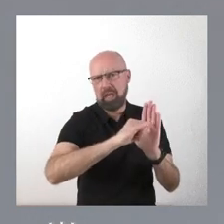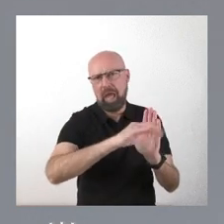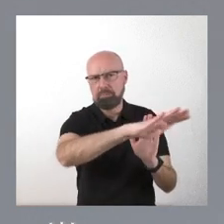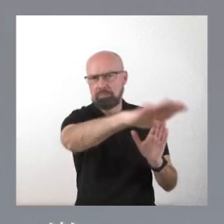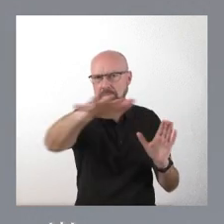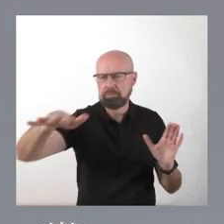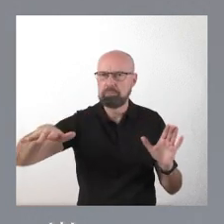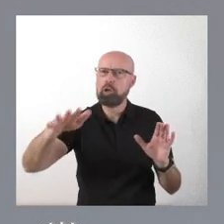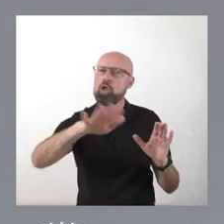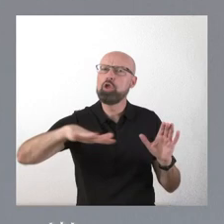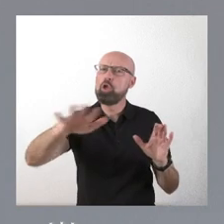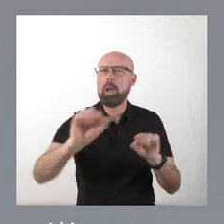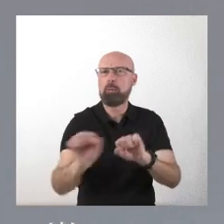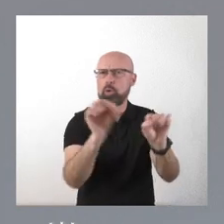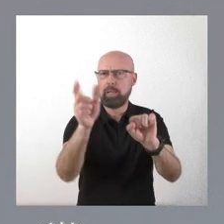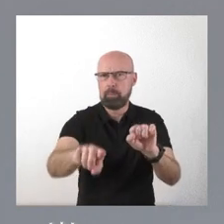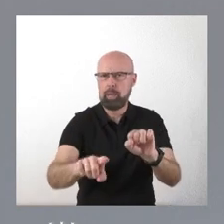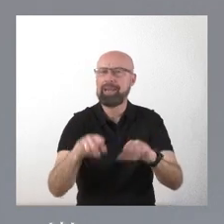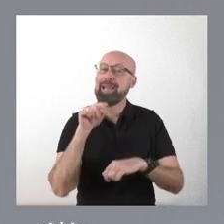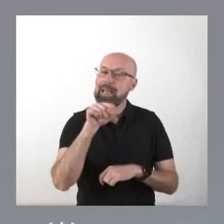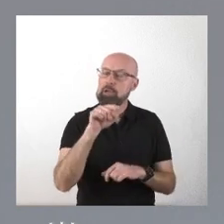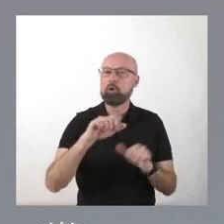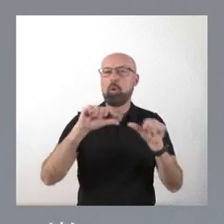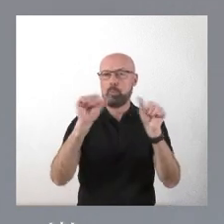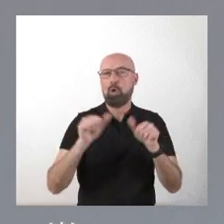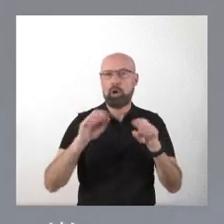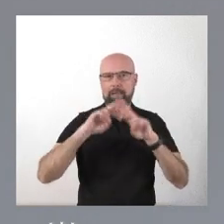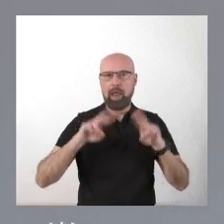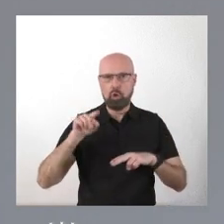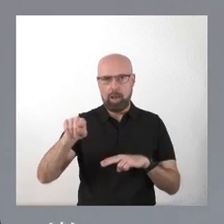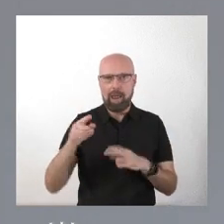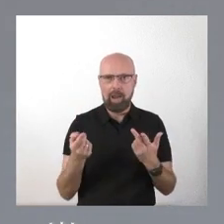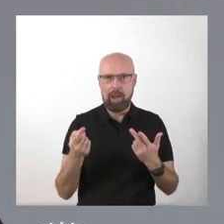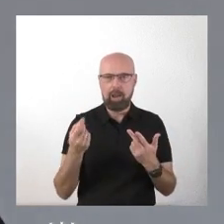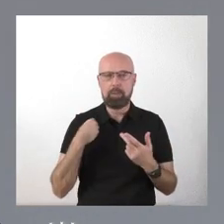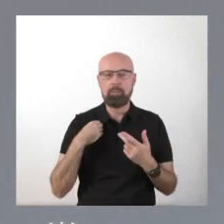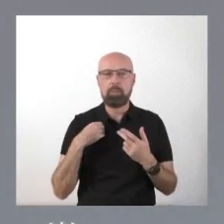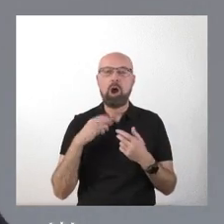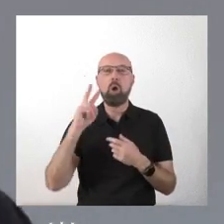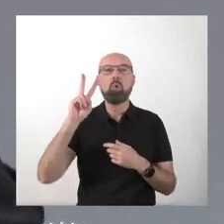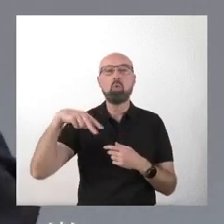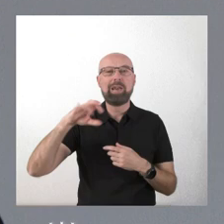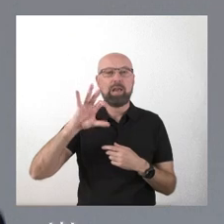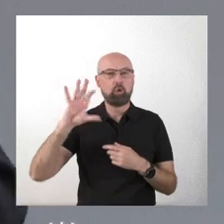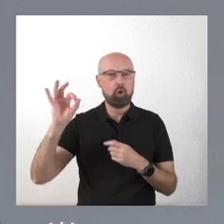Y esto es un modelo internacional emanado de la UNESCO. Y esta